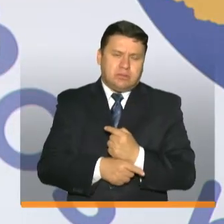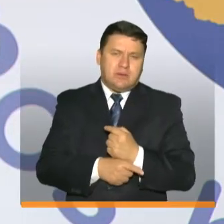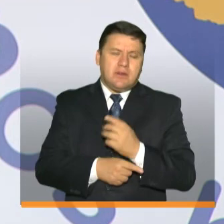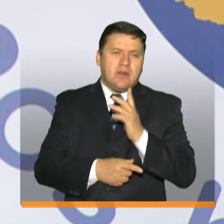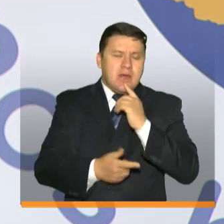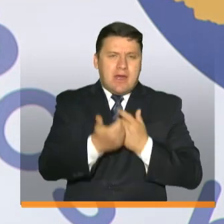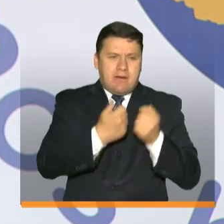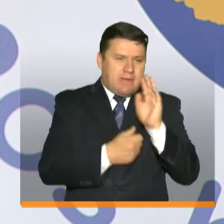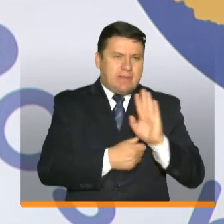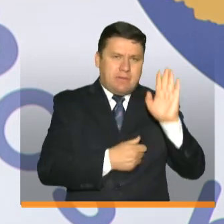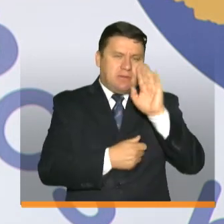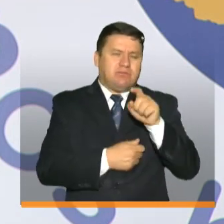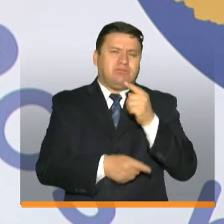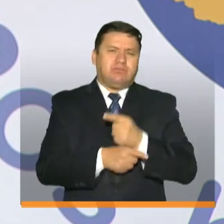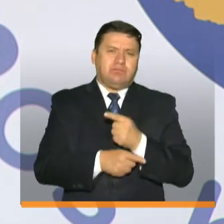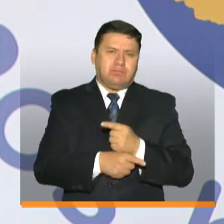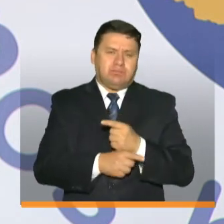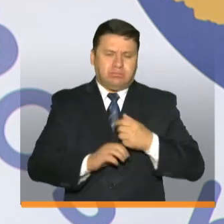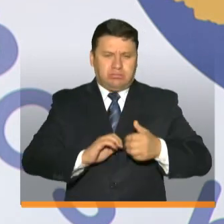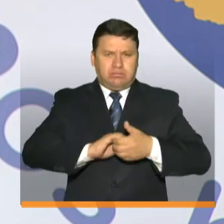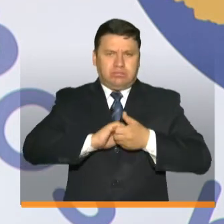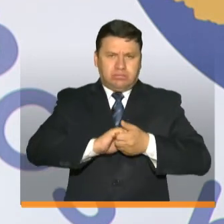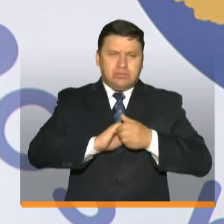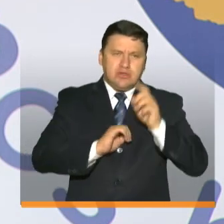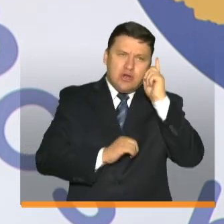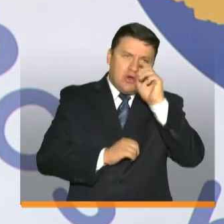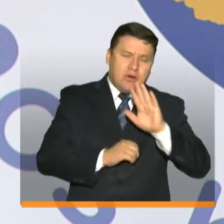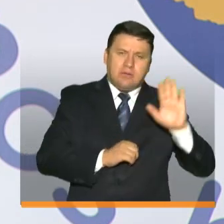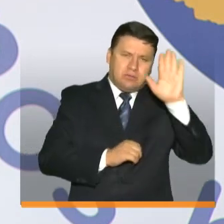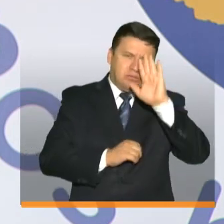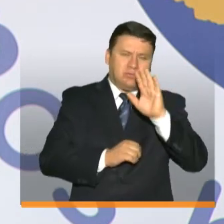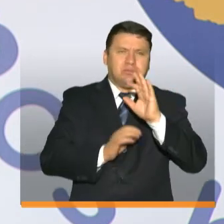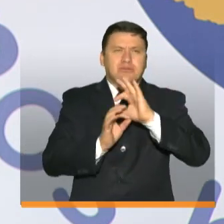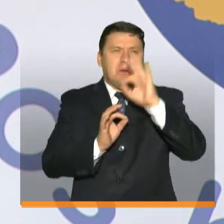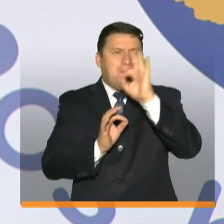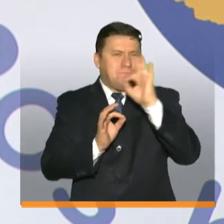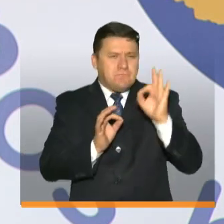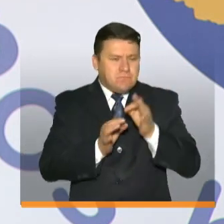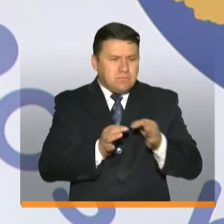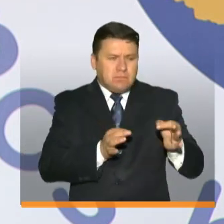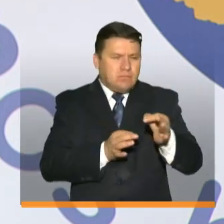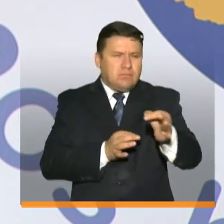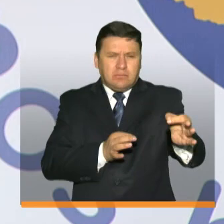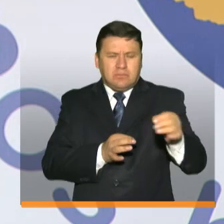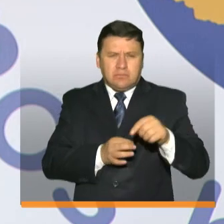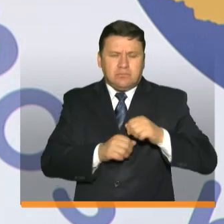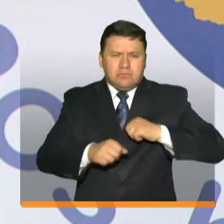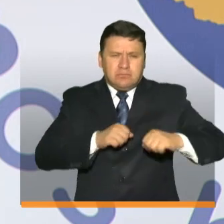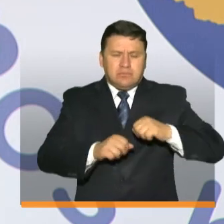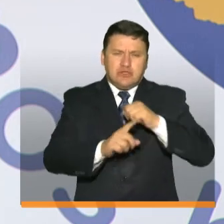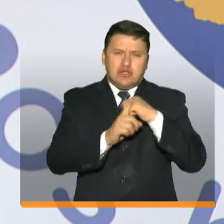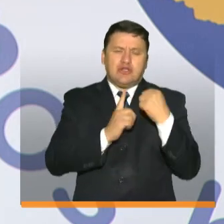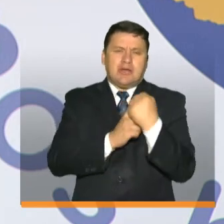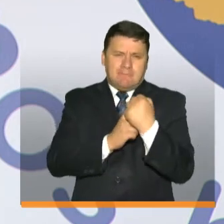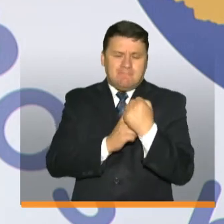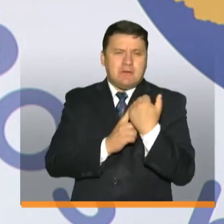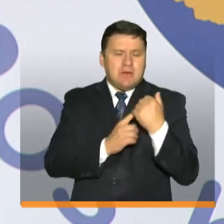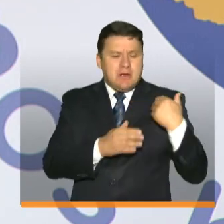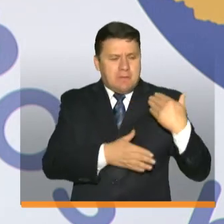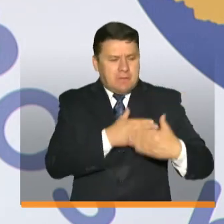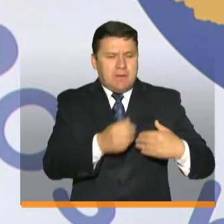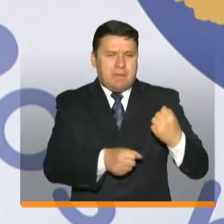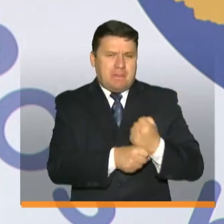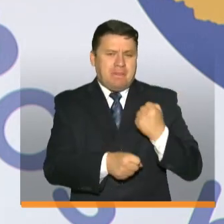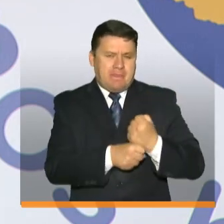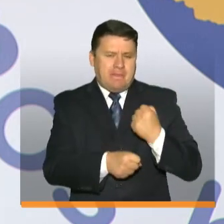Eje Cafetero es así como de la mano de las gobernaciones y de los municipios con la gestión social se ha venido